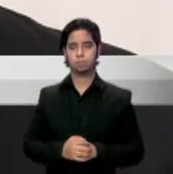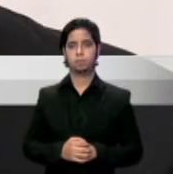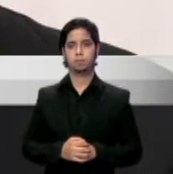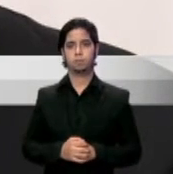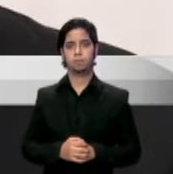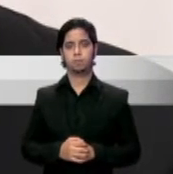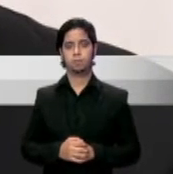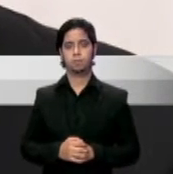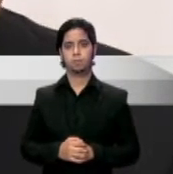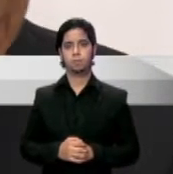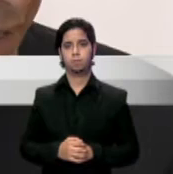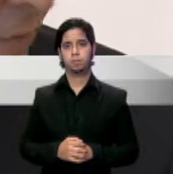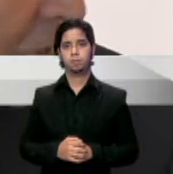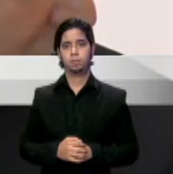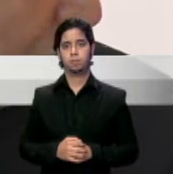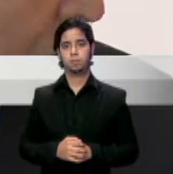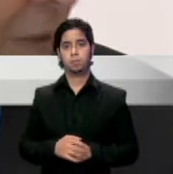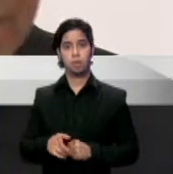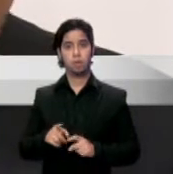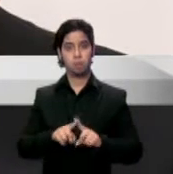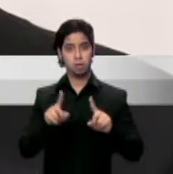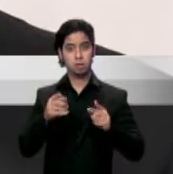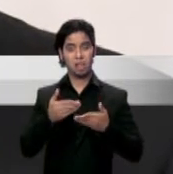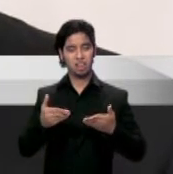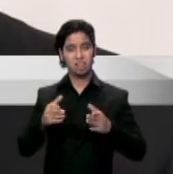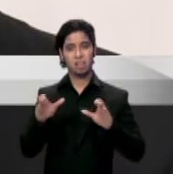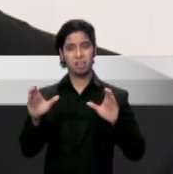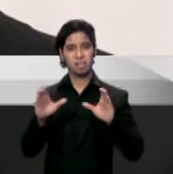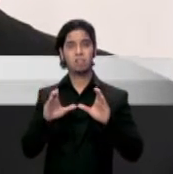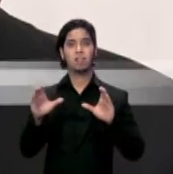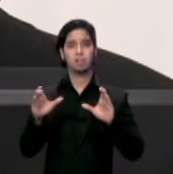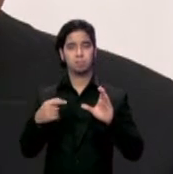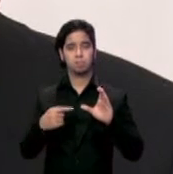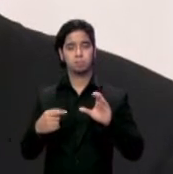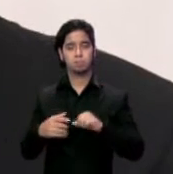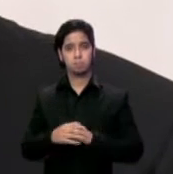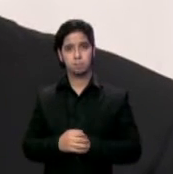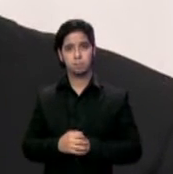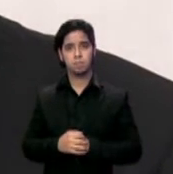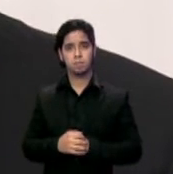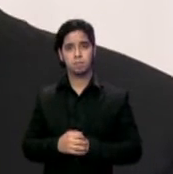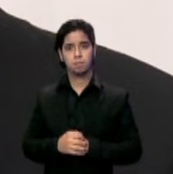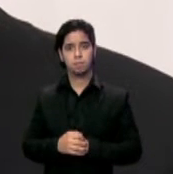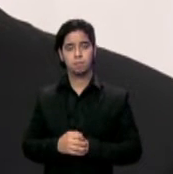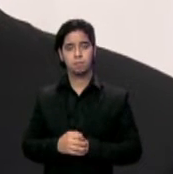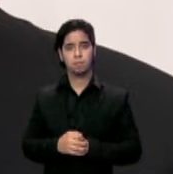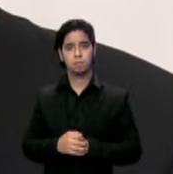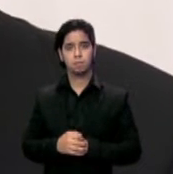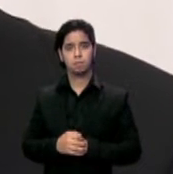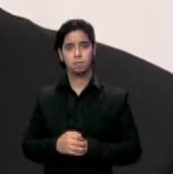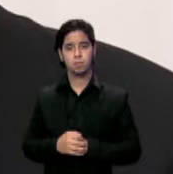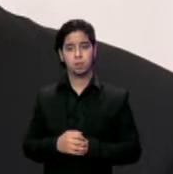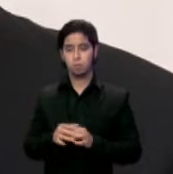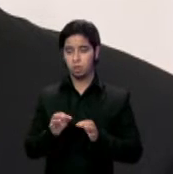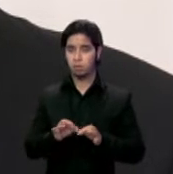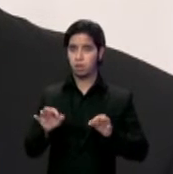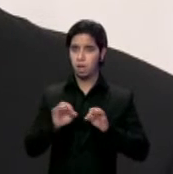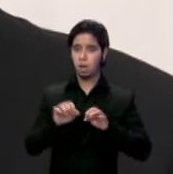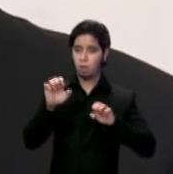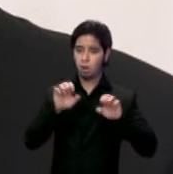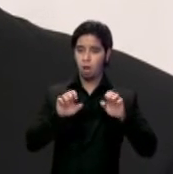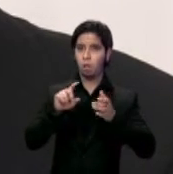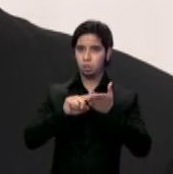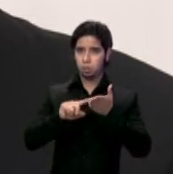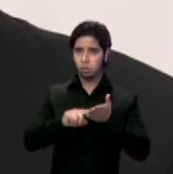distinción es la certificación. El hecho de ser certificado y validado por la organización es lo más